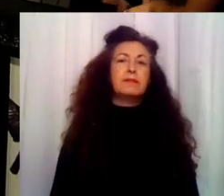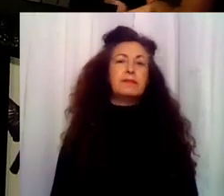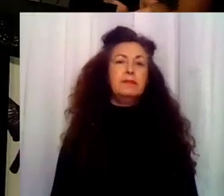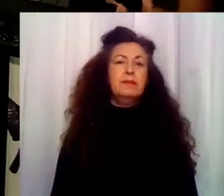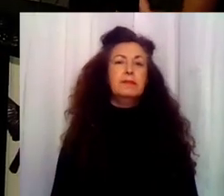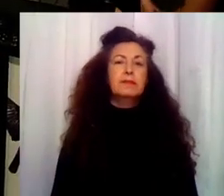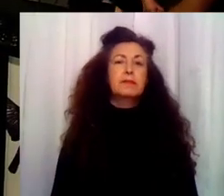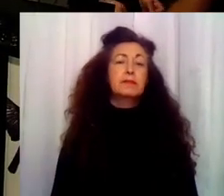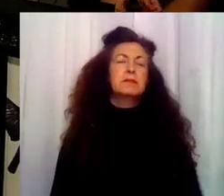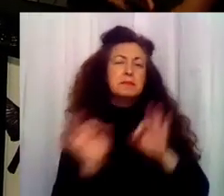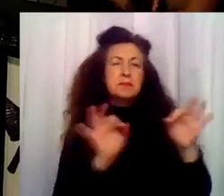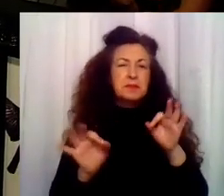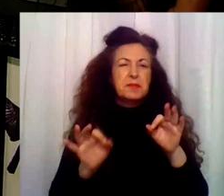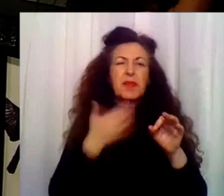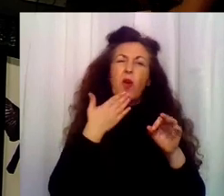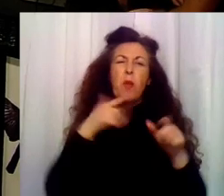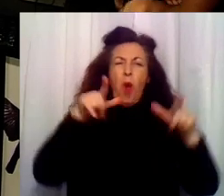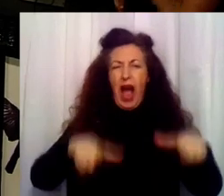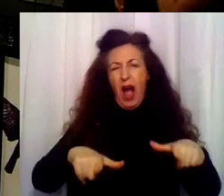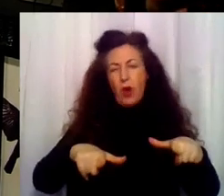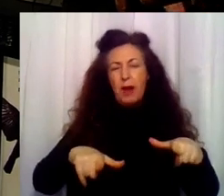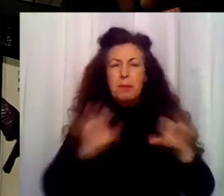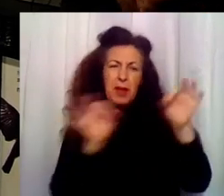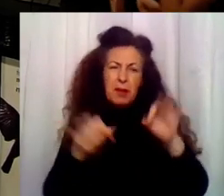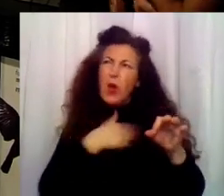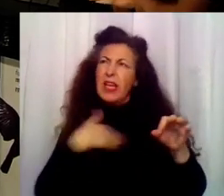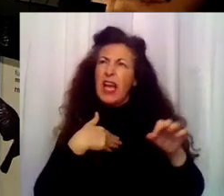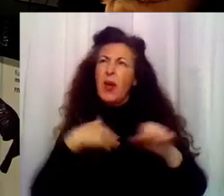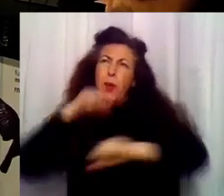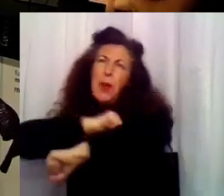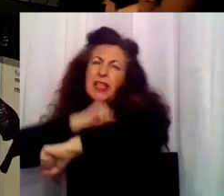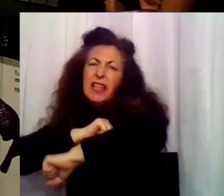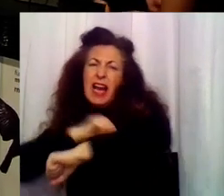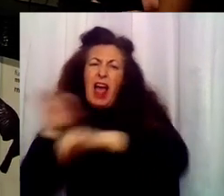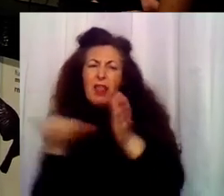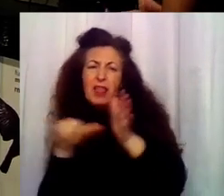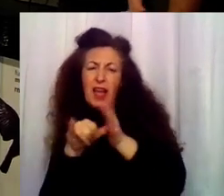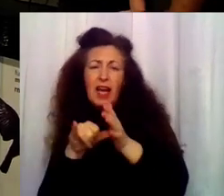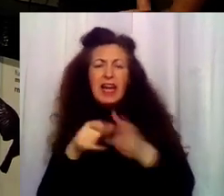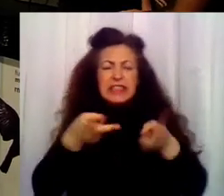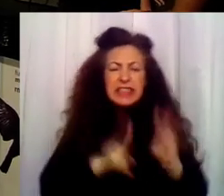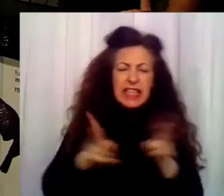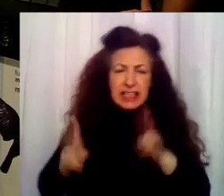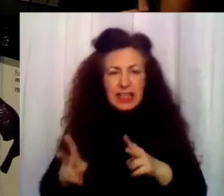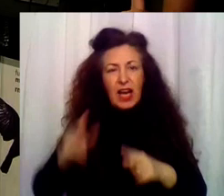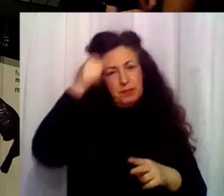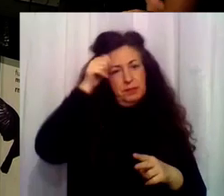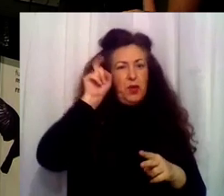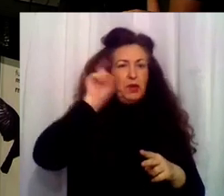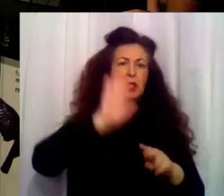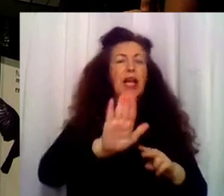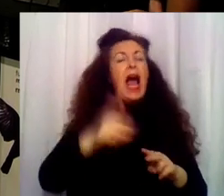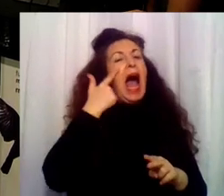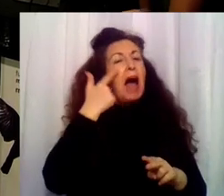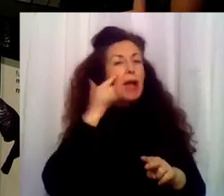Déjame la de la ventana, por favor, que me agobie mucho todo el día, ¿eh? Coger la silla, coger la silla, déjame la de la ventana, por favor. A ver, chicos, chicos,